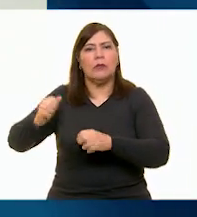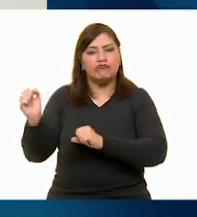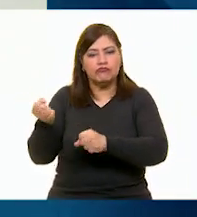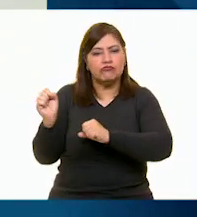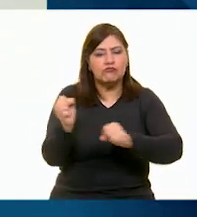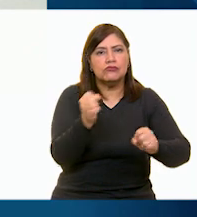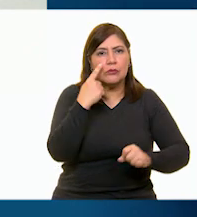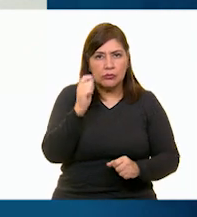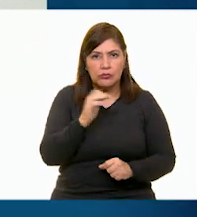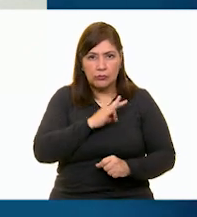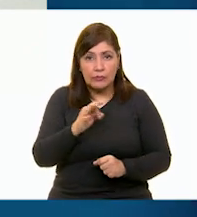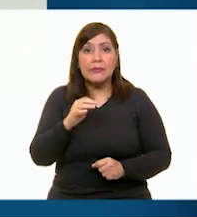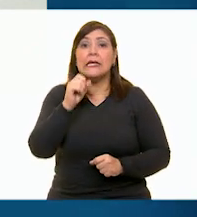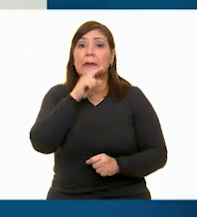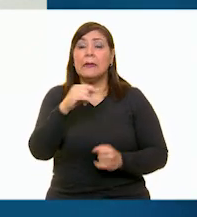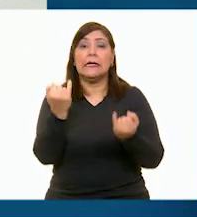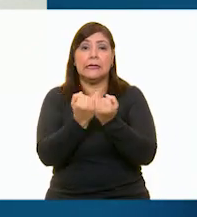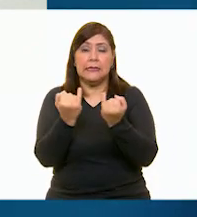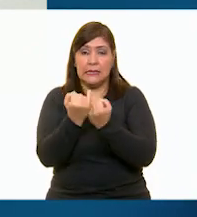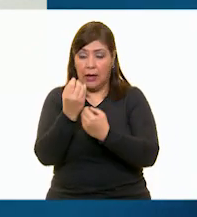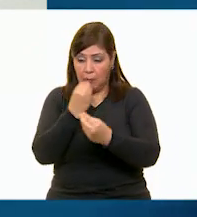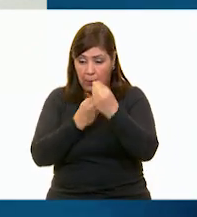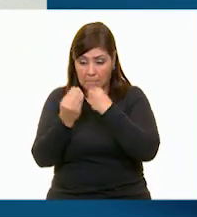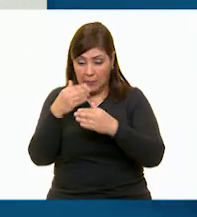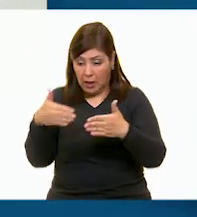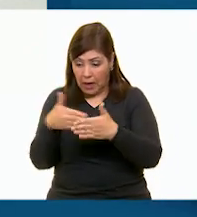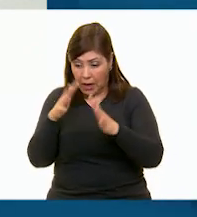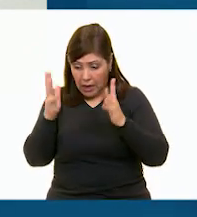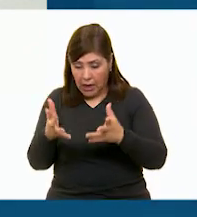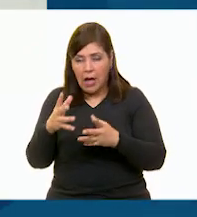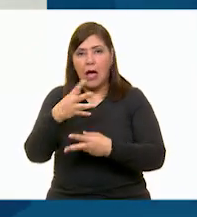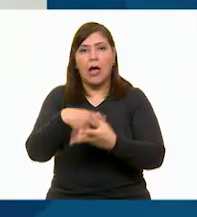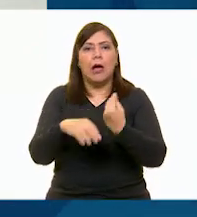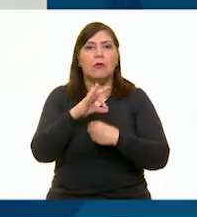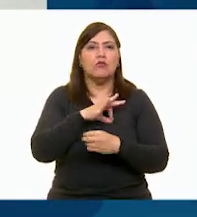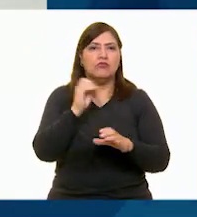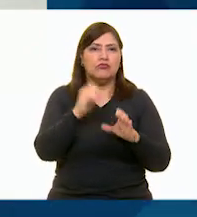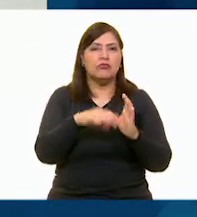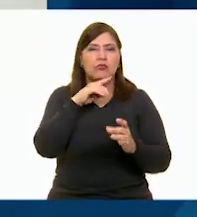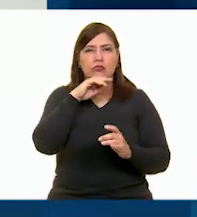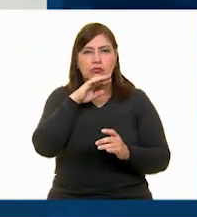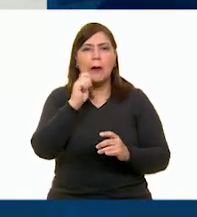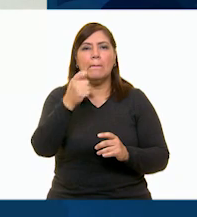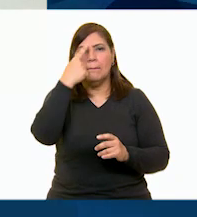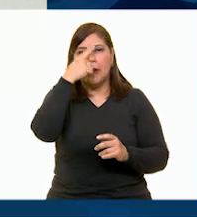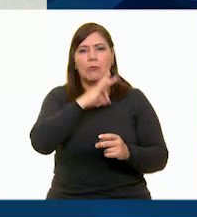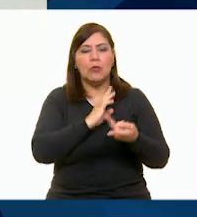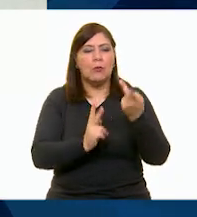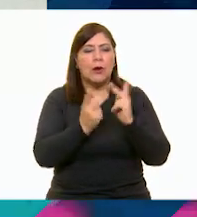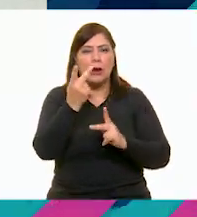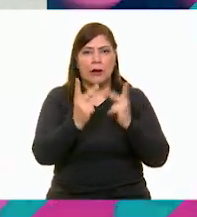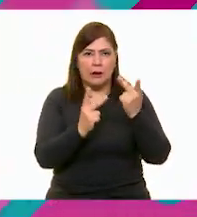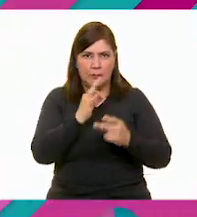cuando se hace de comer los desechos orgánicos los usamos como abono en las plantas